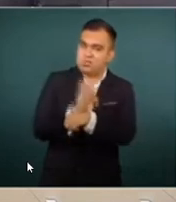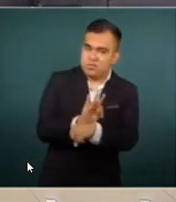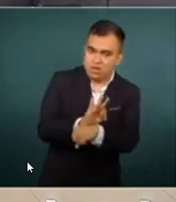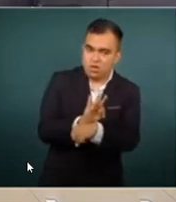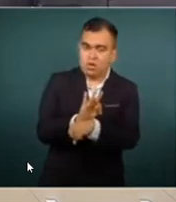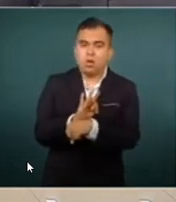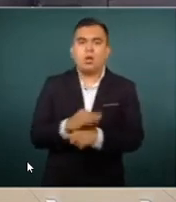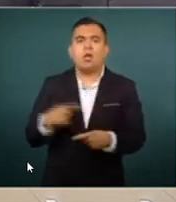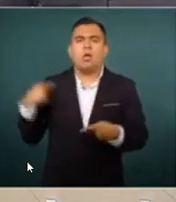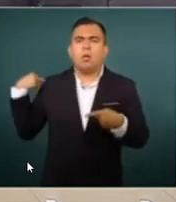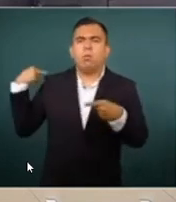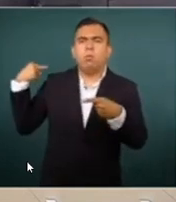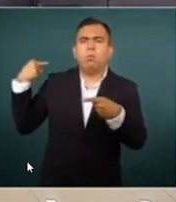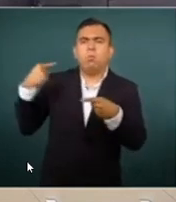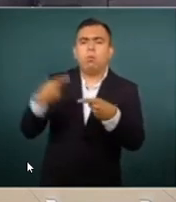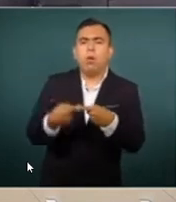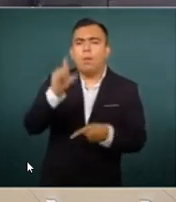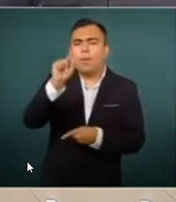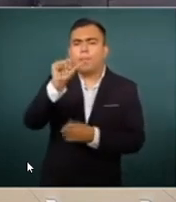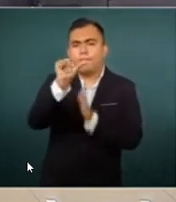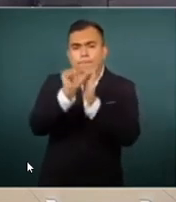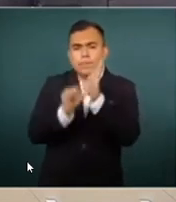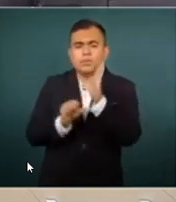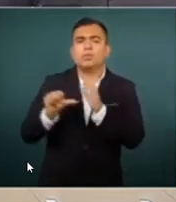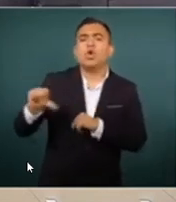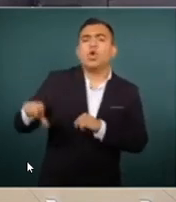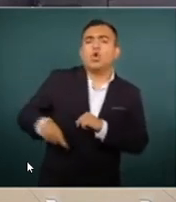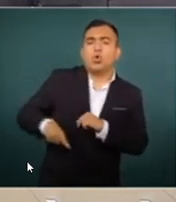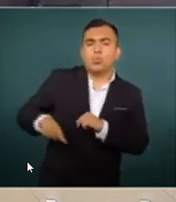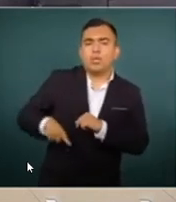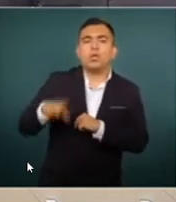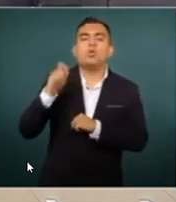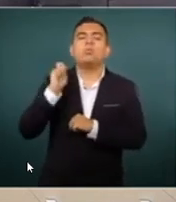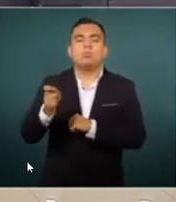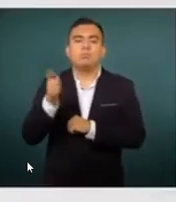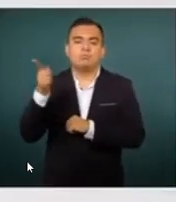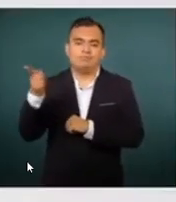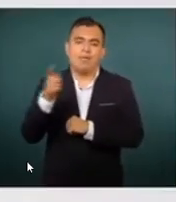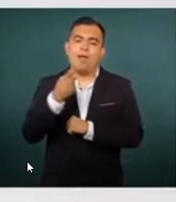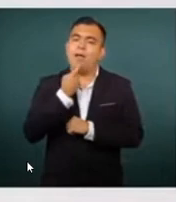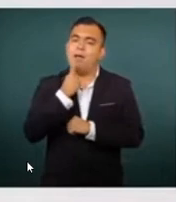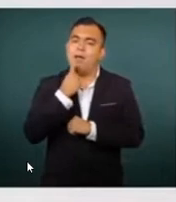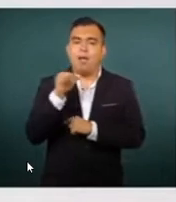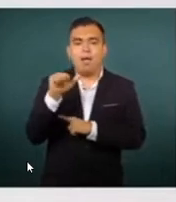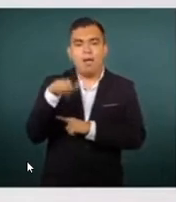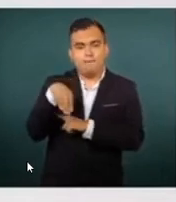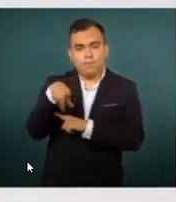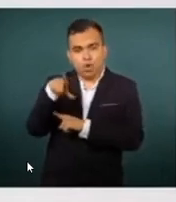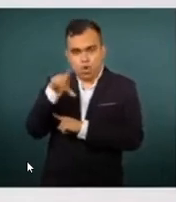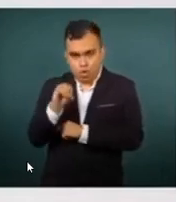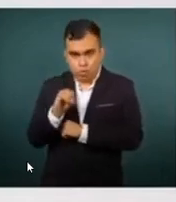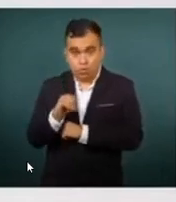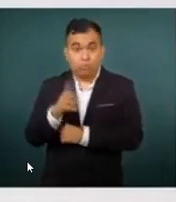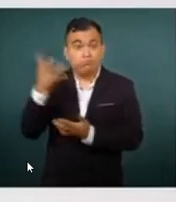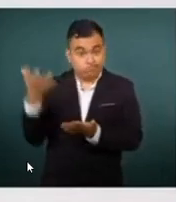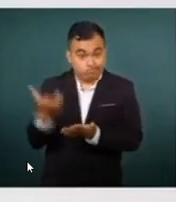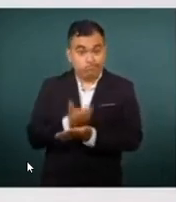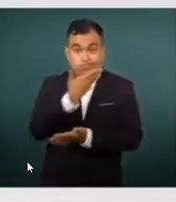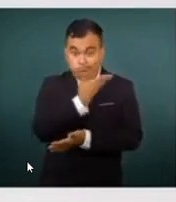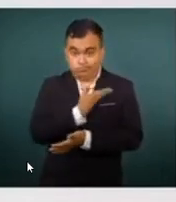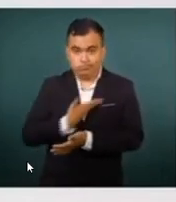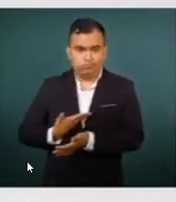han transcurrido casi 20 meses del gobierno encabezado por el presidente Andrés Manuel López Obrador. El triunfo del presidente fue